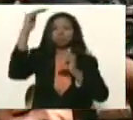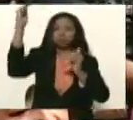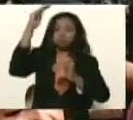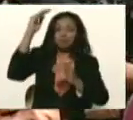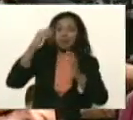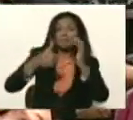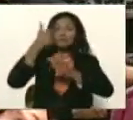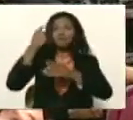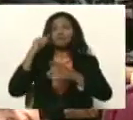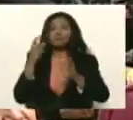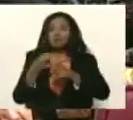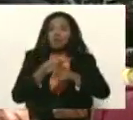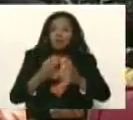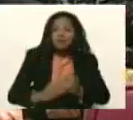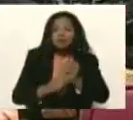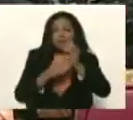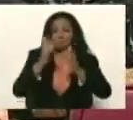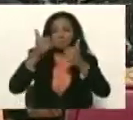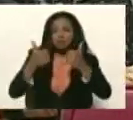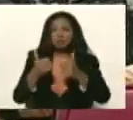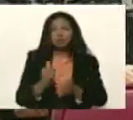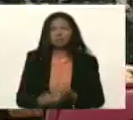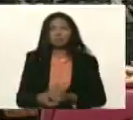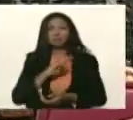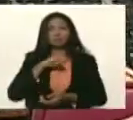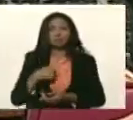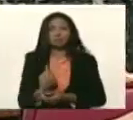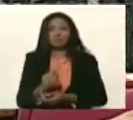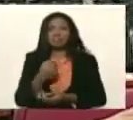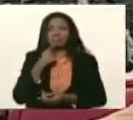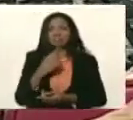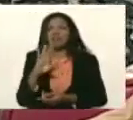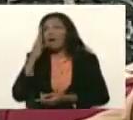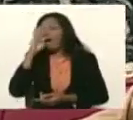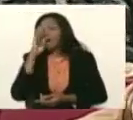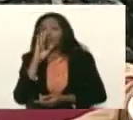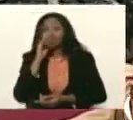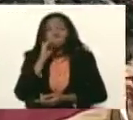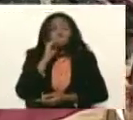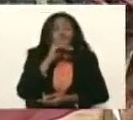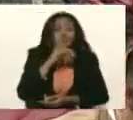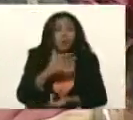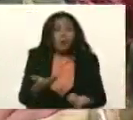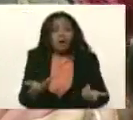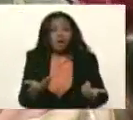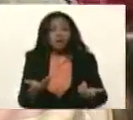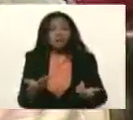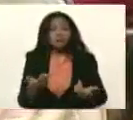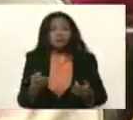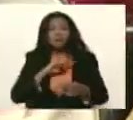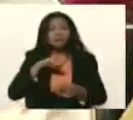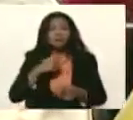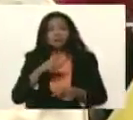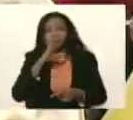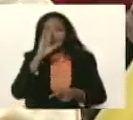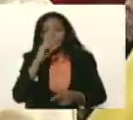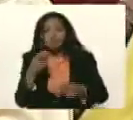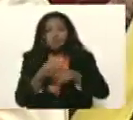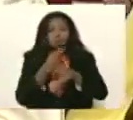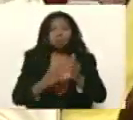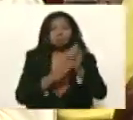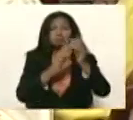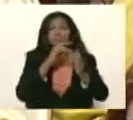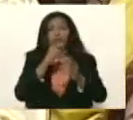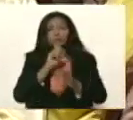prueba mayor es gobernar bien no tenemos excusa para gobernar mal nadie tiene excusa para gobernar mal